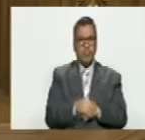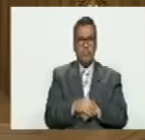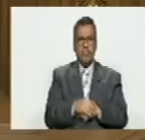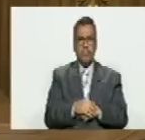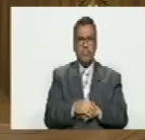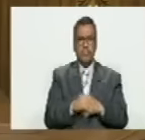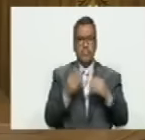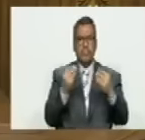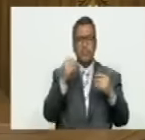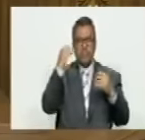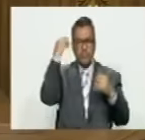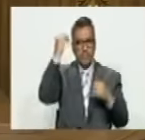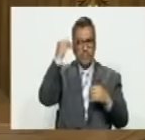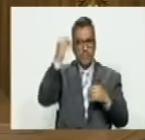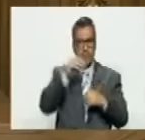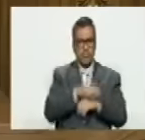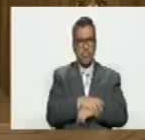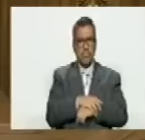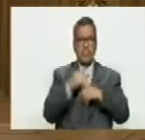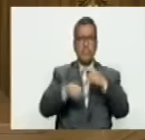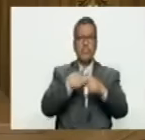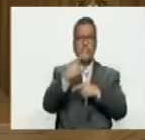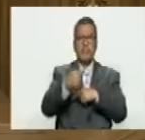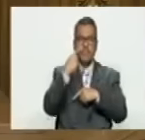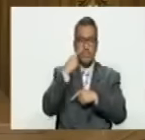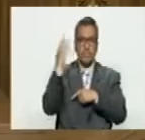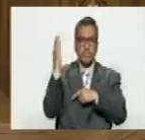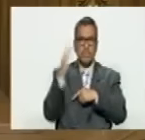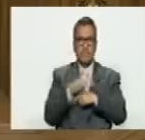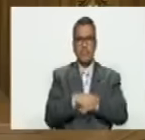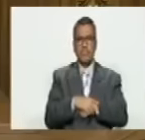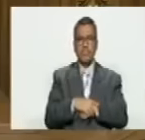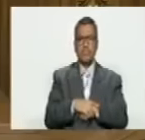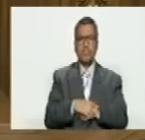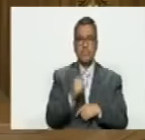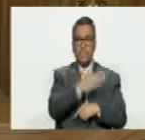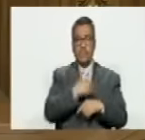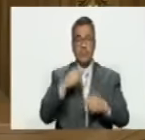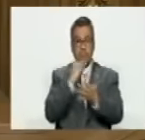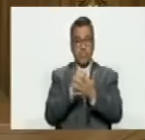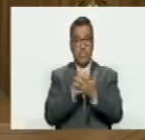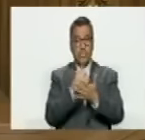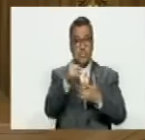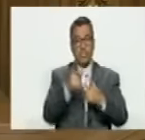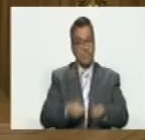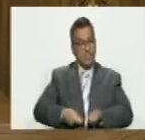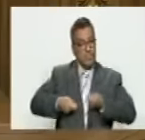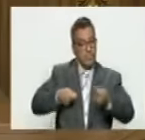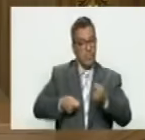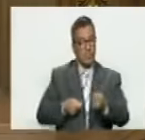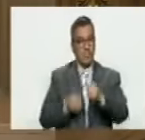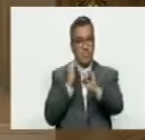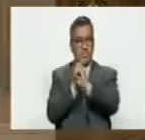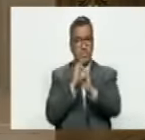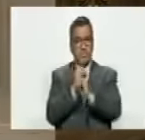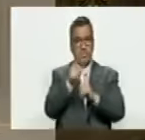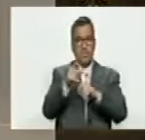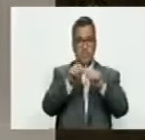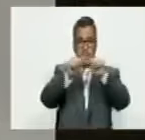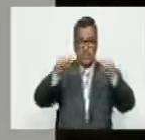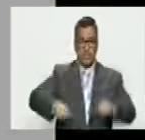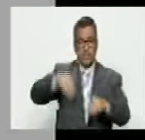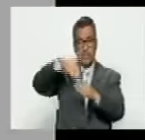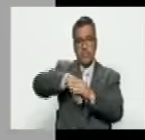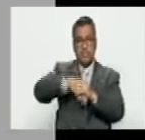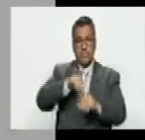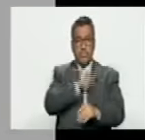muy bien pensada la siguiente lámina lo que quiero probar con eso es que los ataques cibernéticos a los sistemas electorales